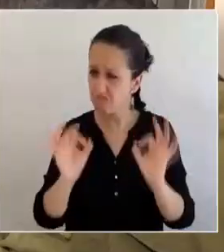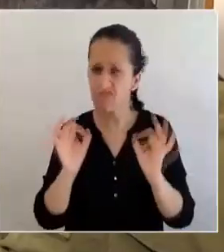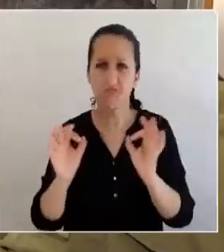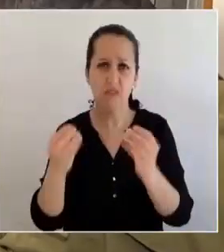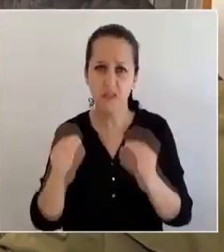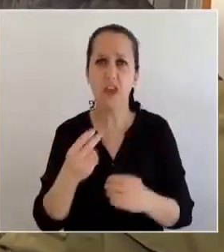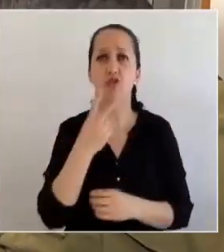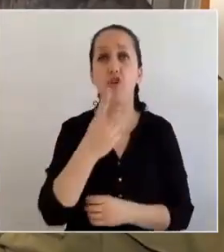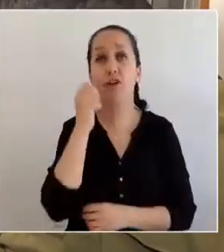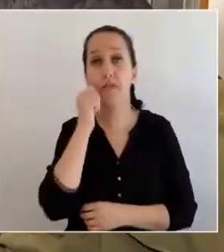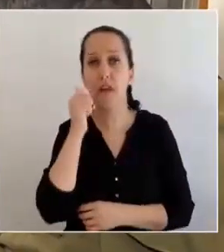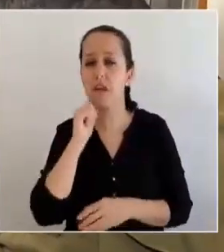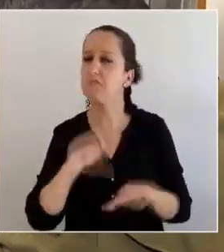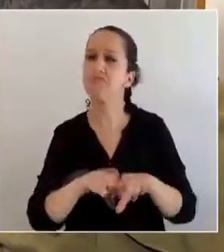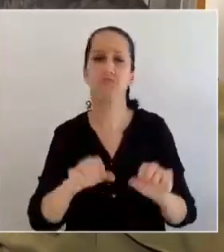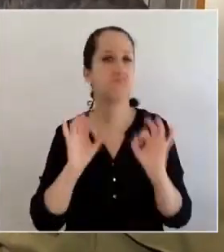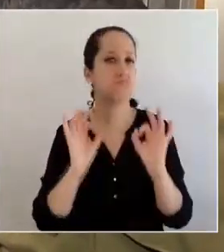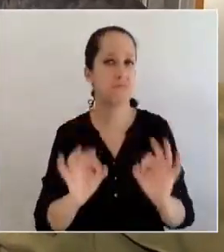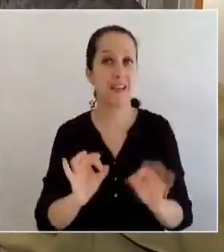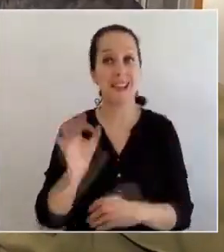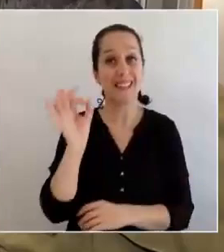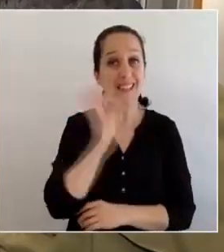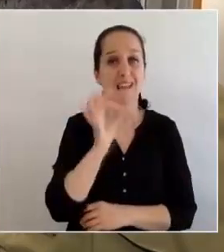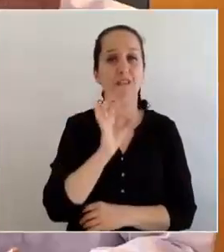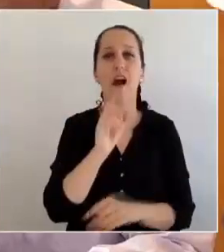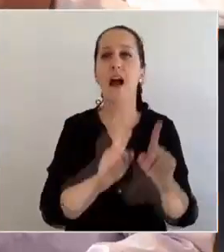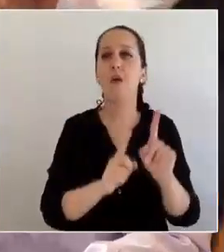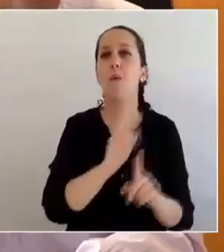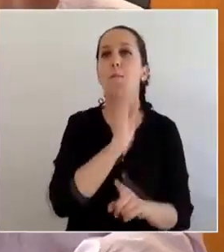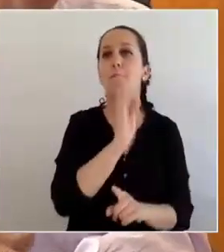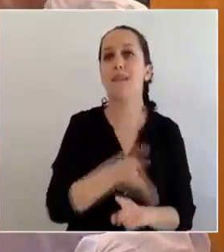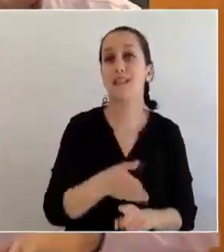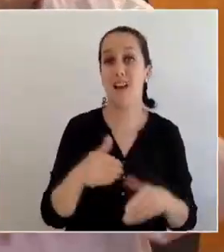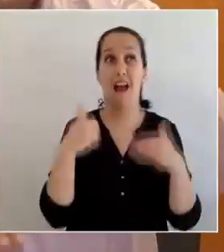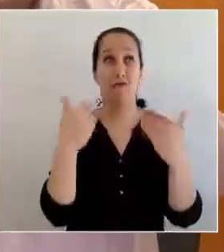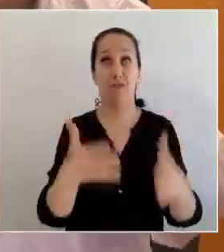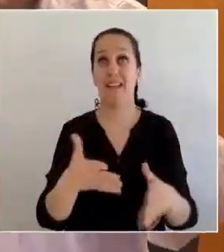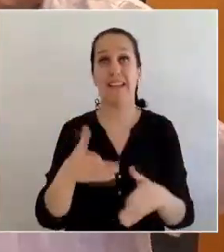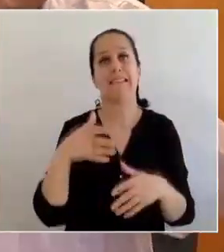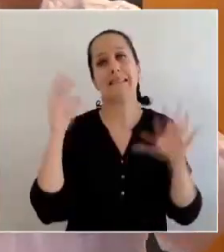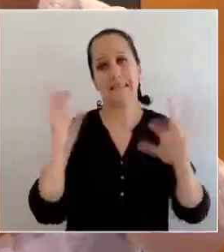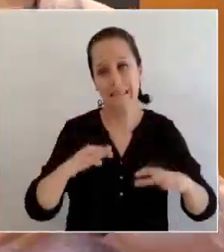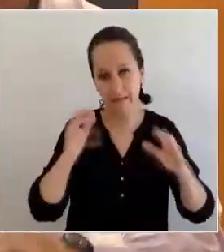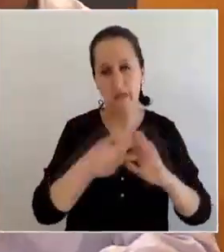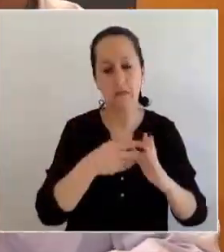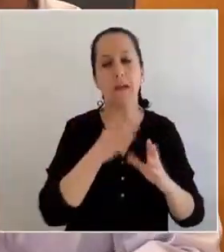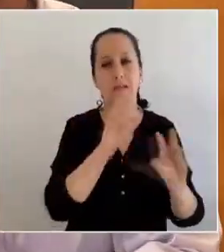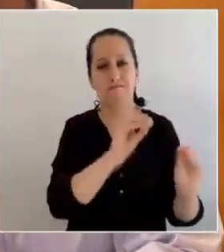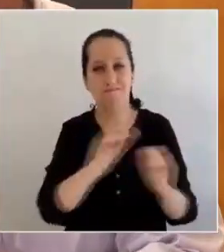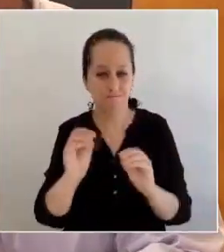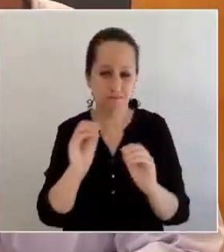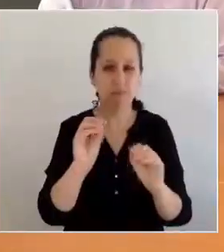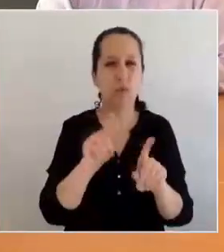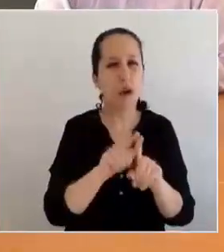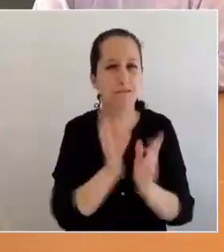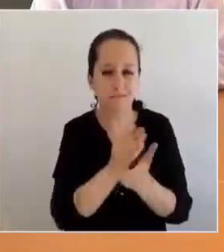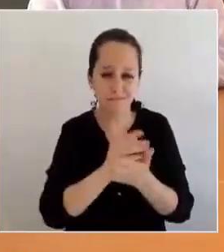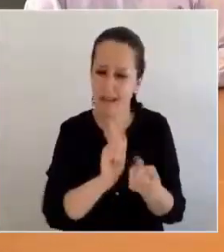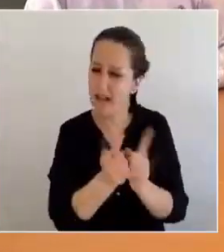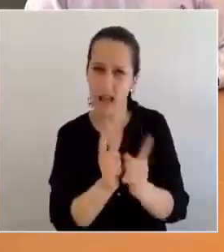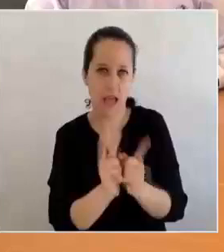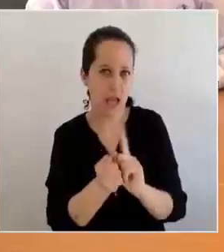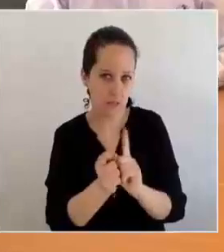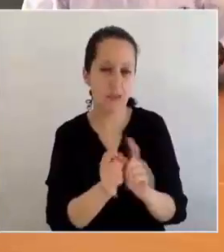balance de las dos jornadas, pese a que el día sábado se suspendieron las presentaciones al aire libre y la programación original